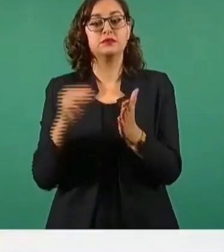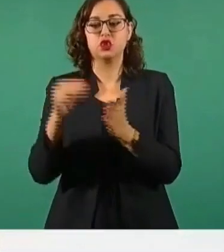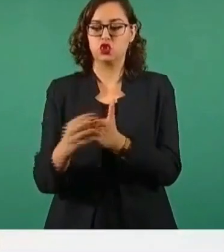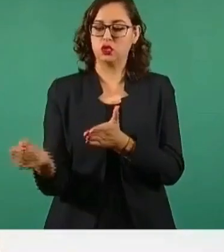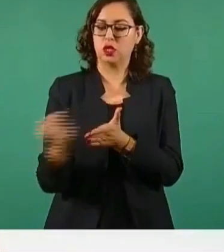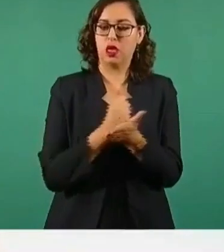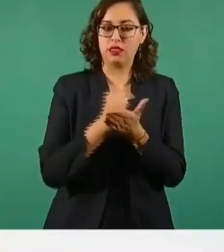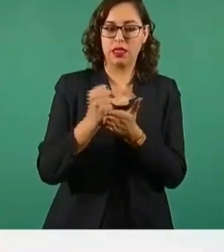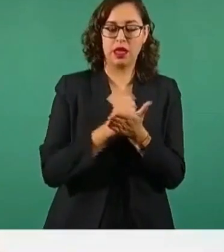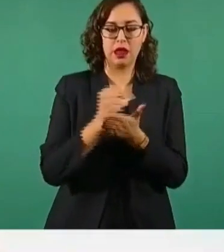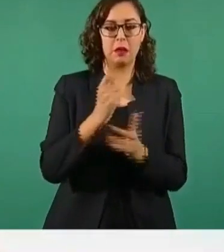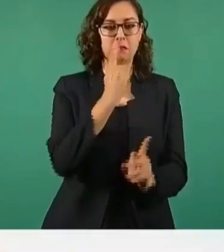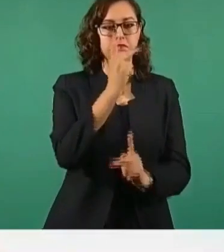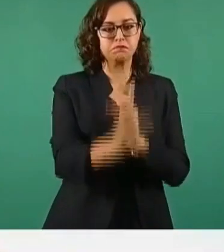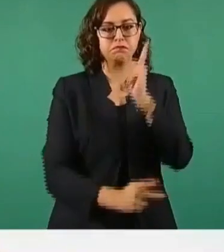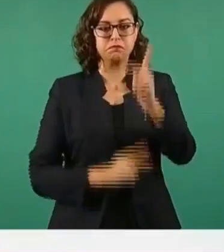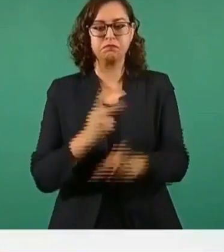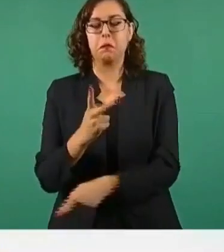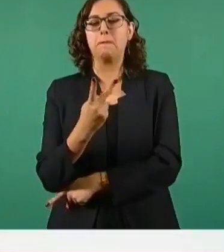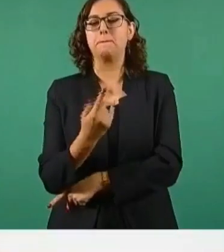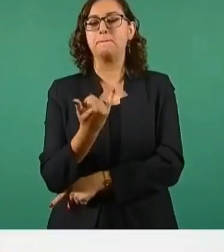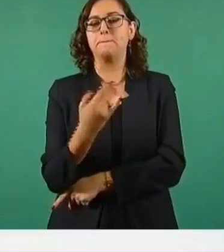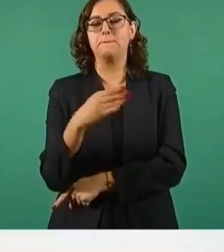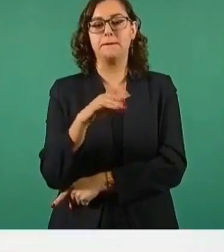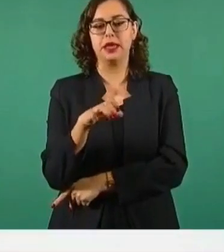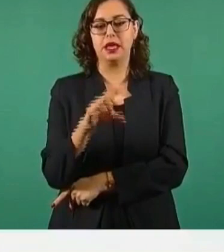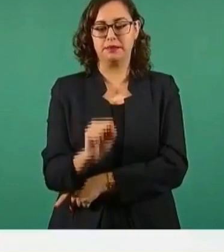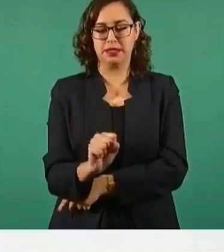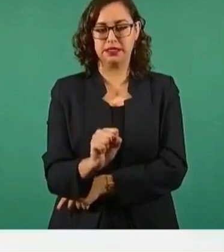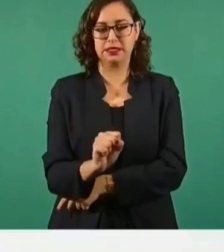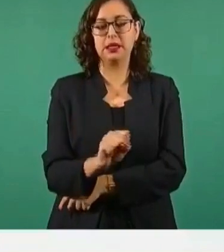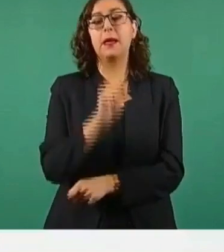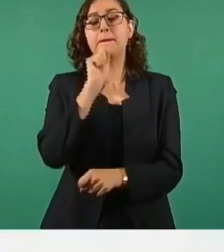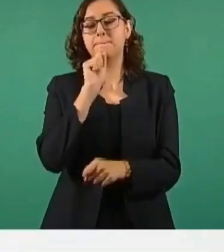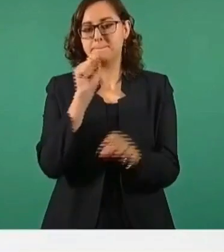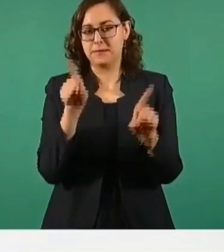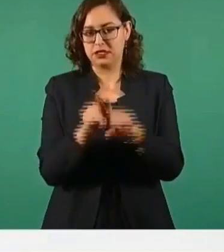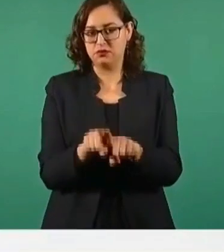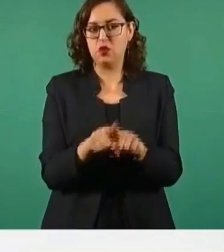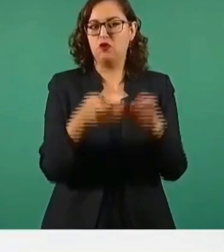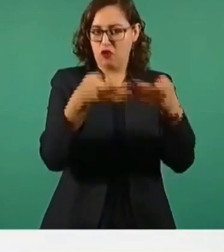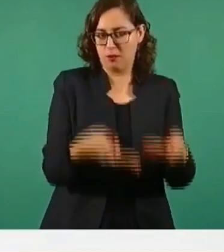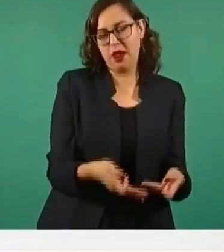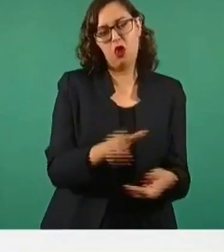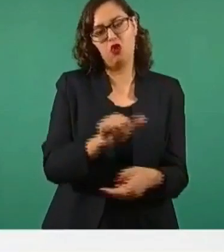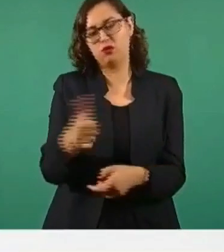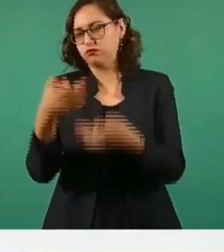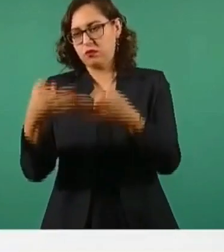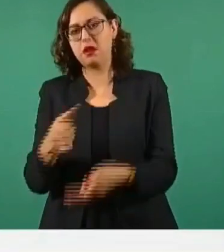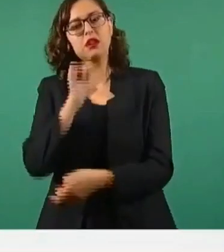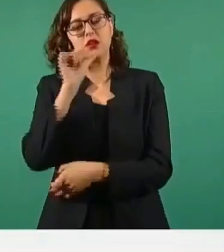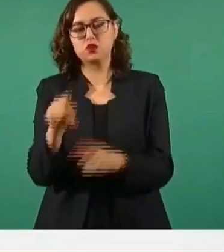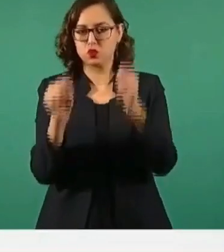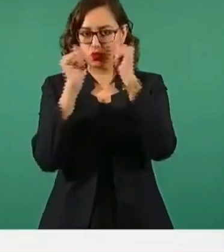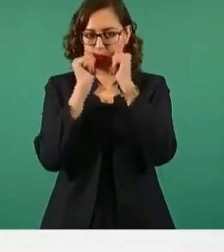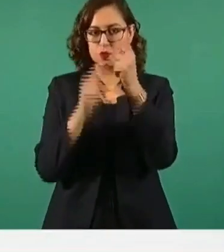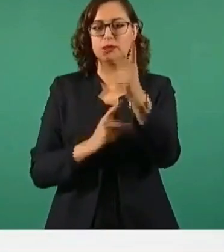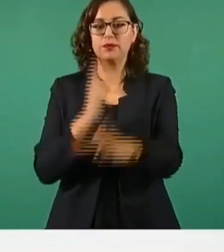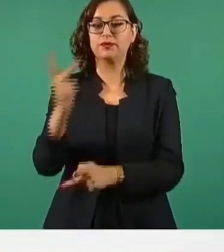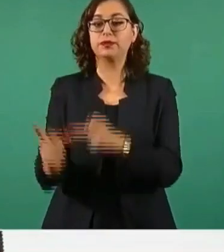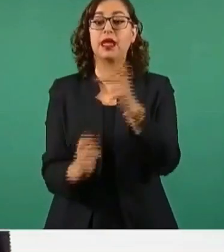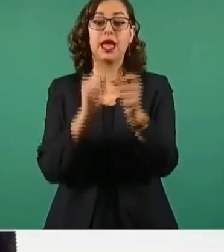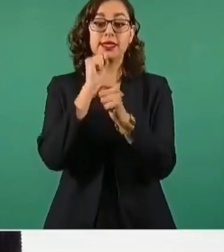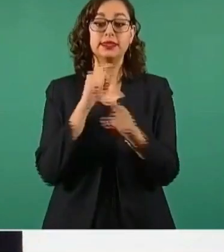créditos a pequeñas empresas del sector formal e informal y se decidió ampliar el programa de